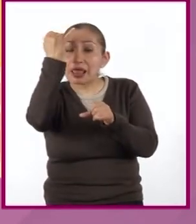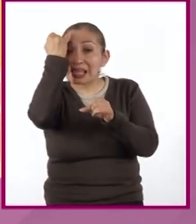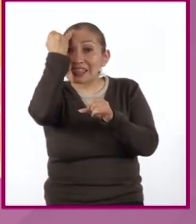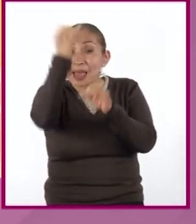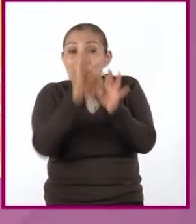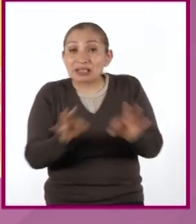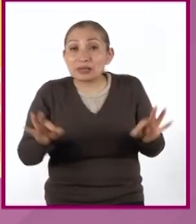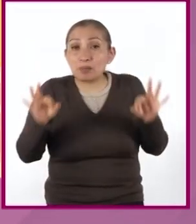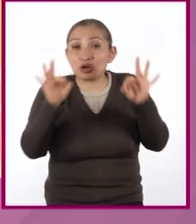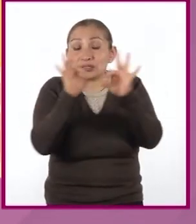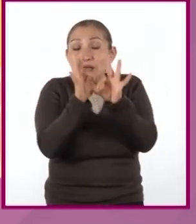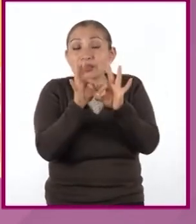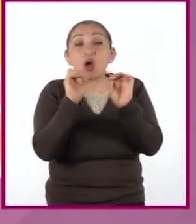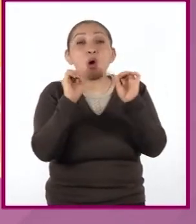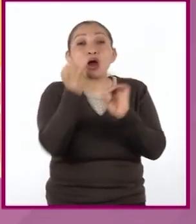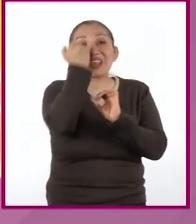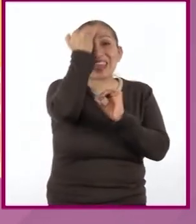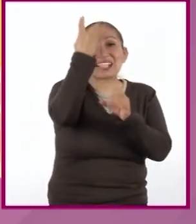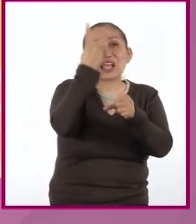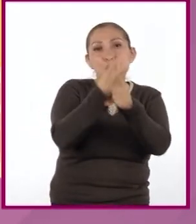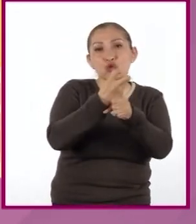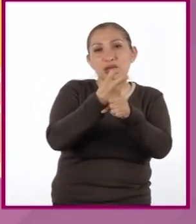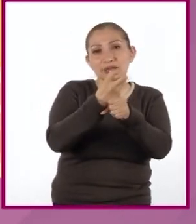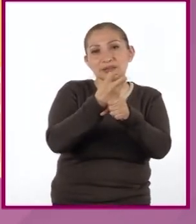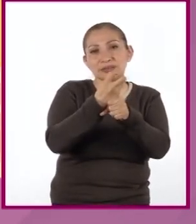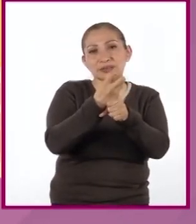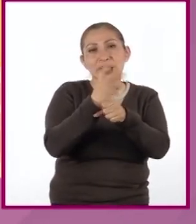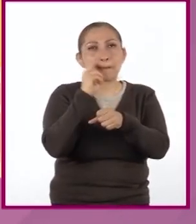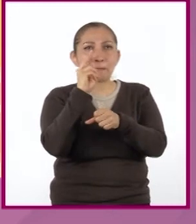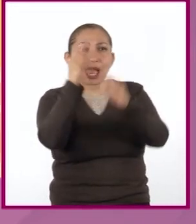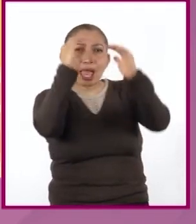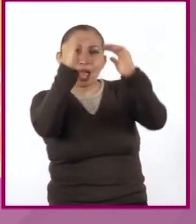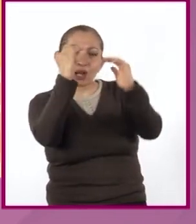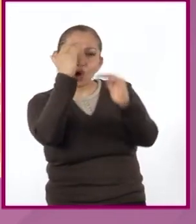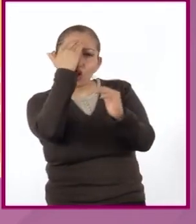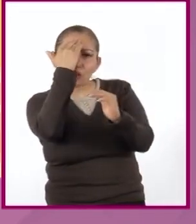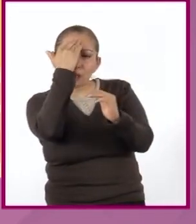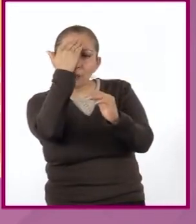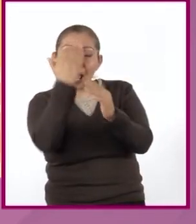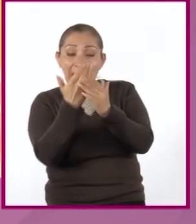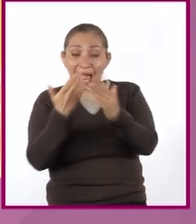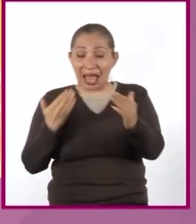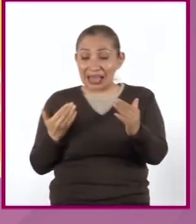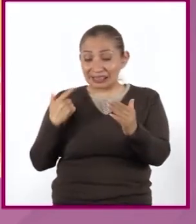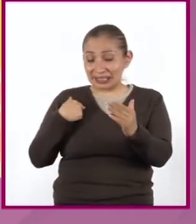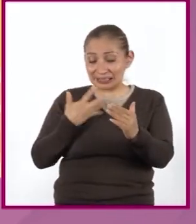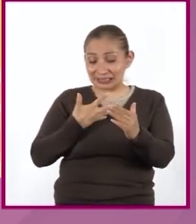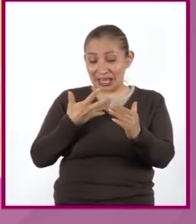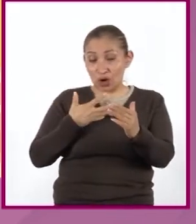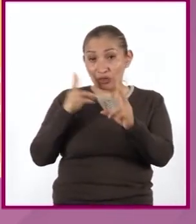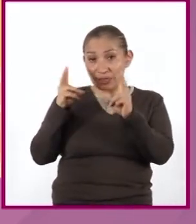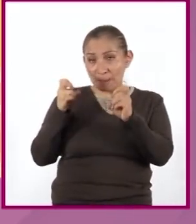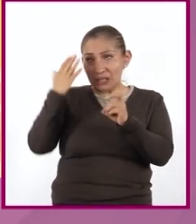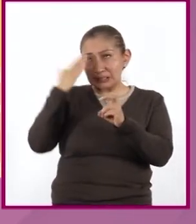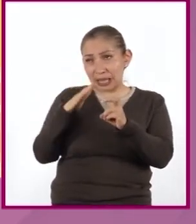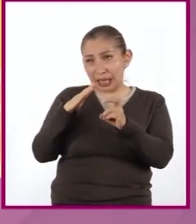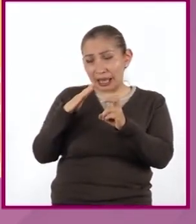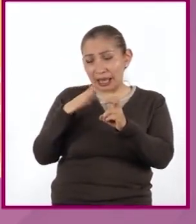importantes, así como las ideas secundarias, valorar los conocimientos previos que tenemos de un tema,